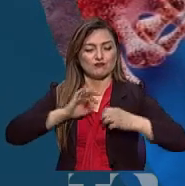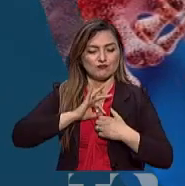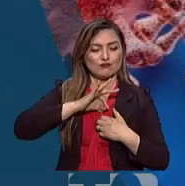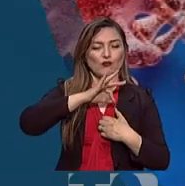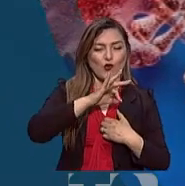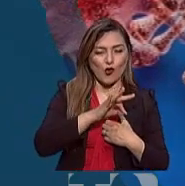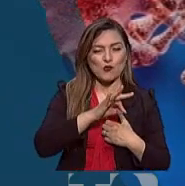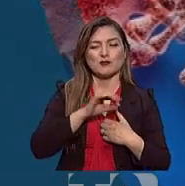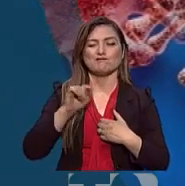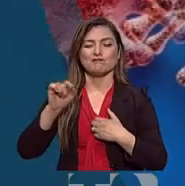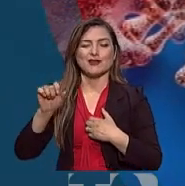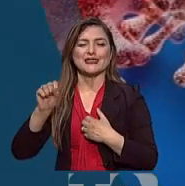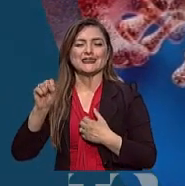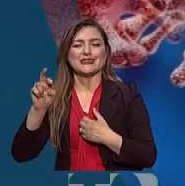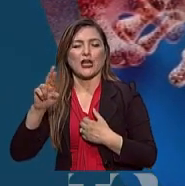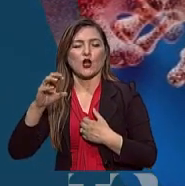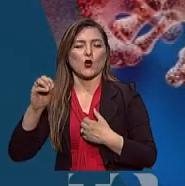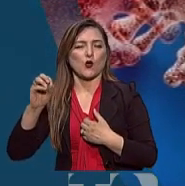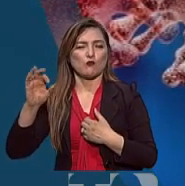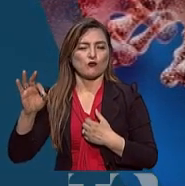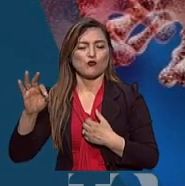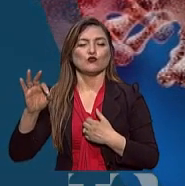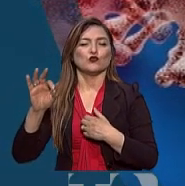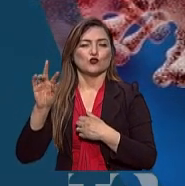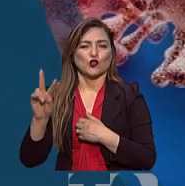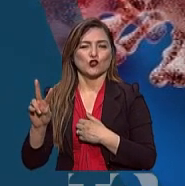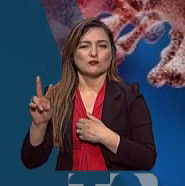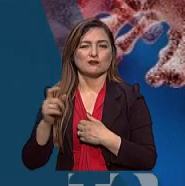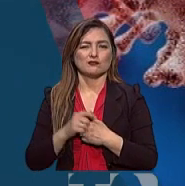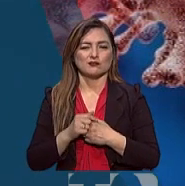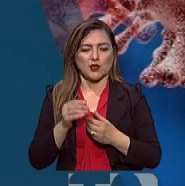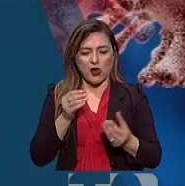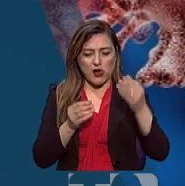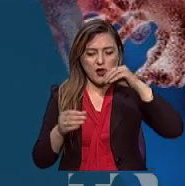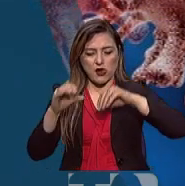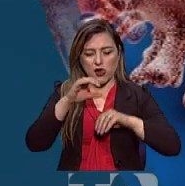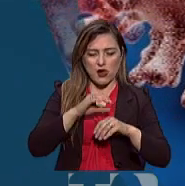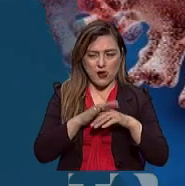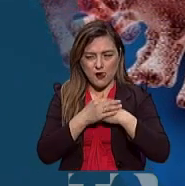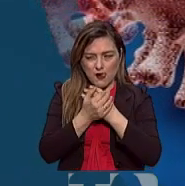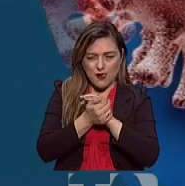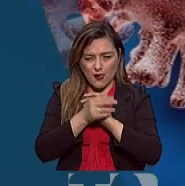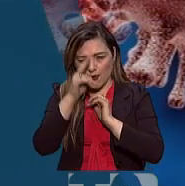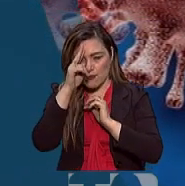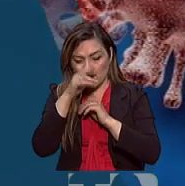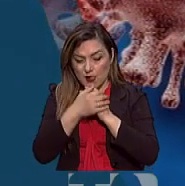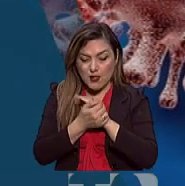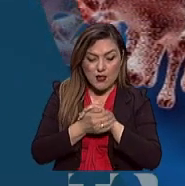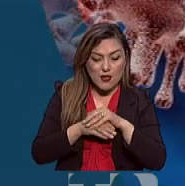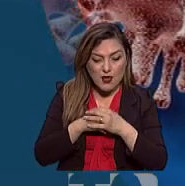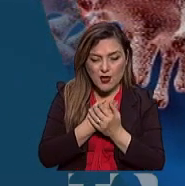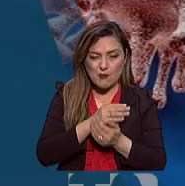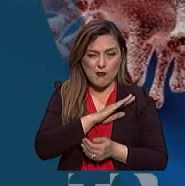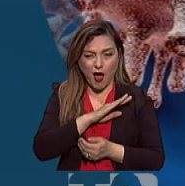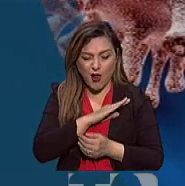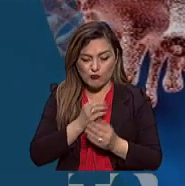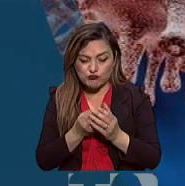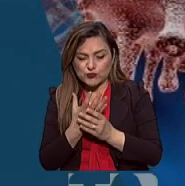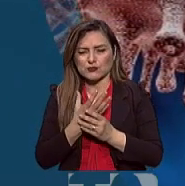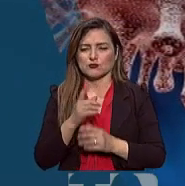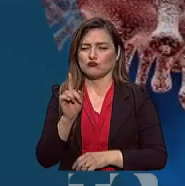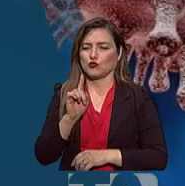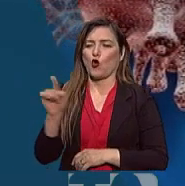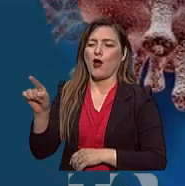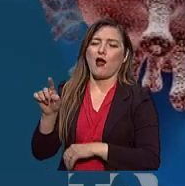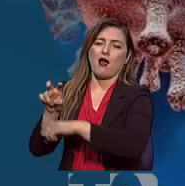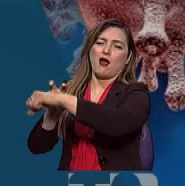-CoV-2 tuvo definitivamente un origen natural y no fue creado en ningún laboratorio, como alguna vez se han tratado de decir. En este caso, los investigadores